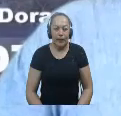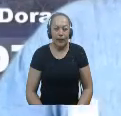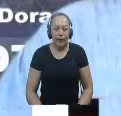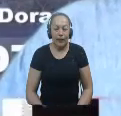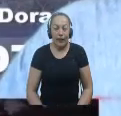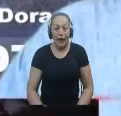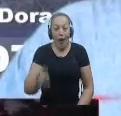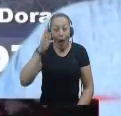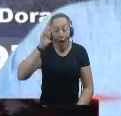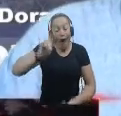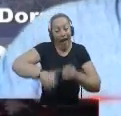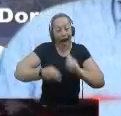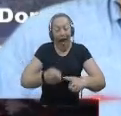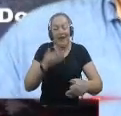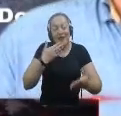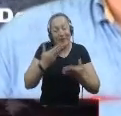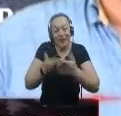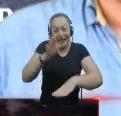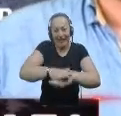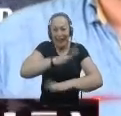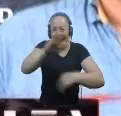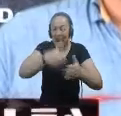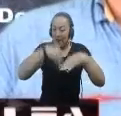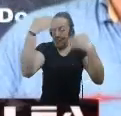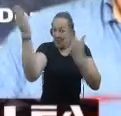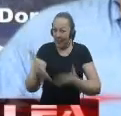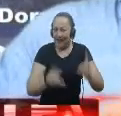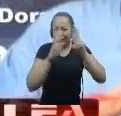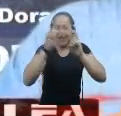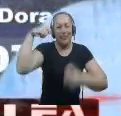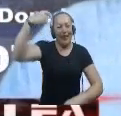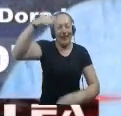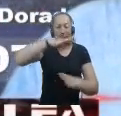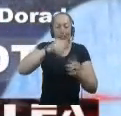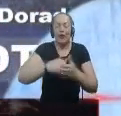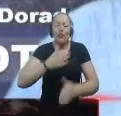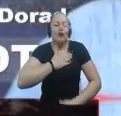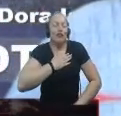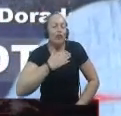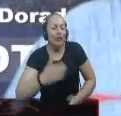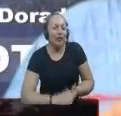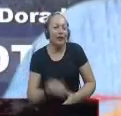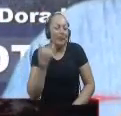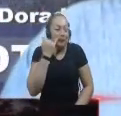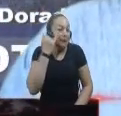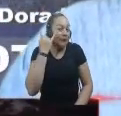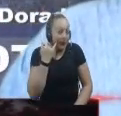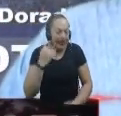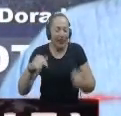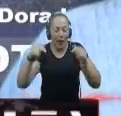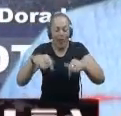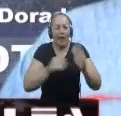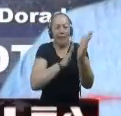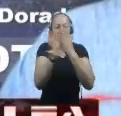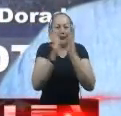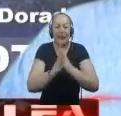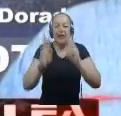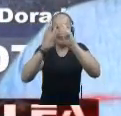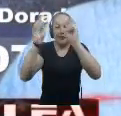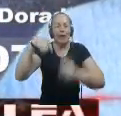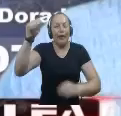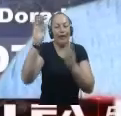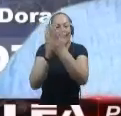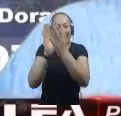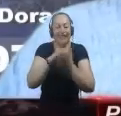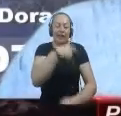Hola que tal amigos Muy pero muy buenas tardes Bienvenido a la sección La Campana Mi nombre es Javier Moya Rojas Y hoy vengo a presentarles Que suena y que no